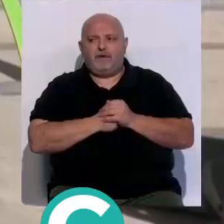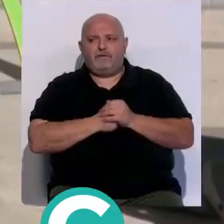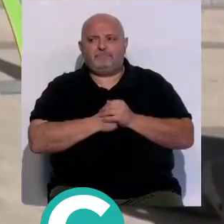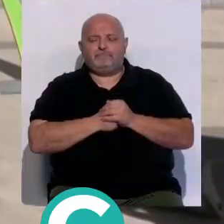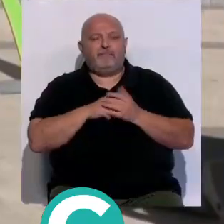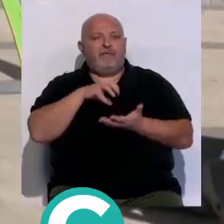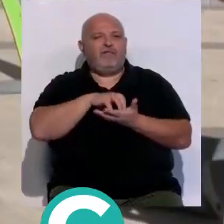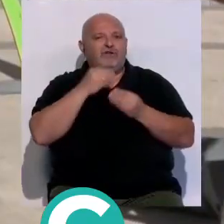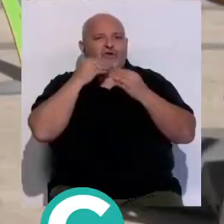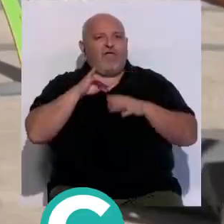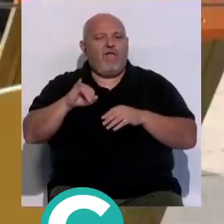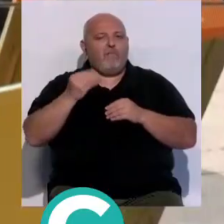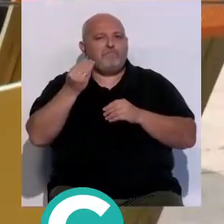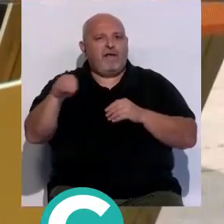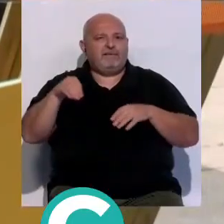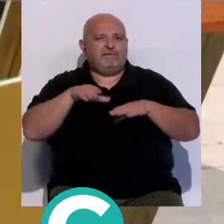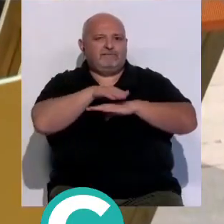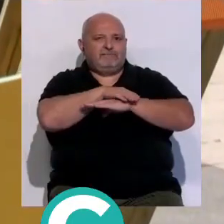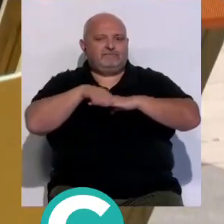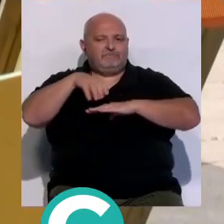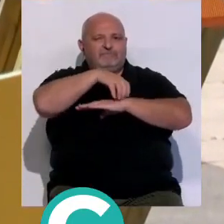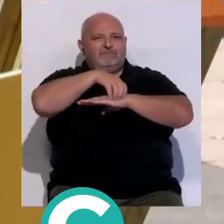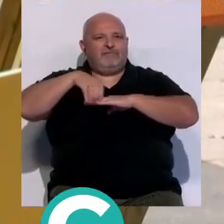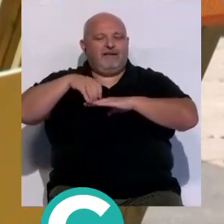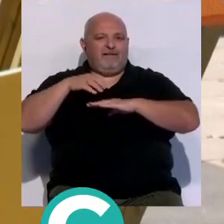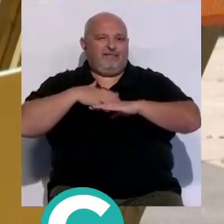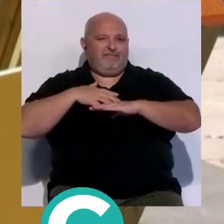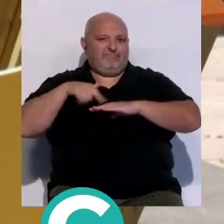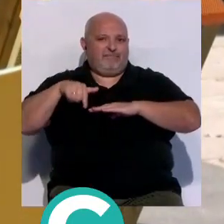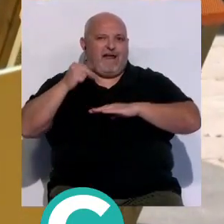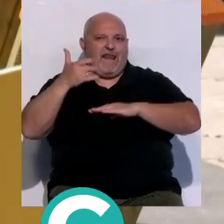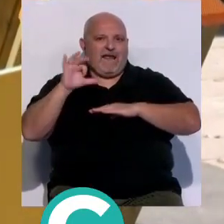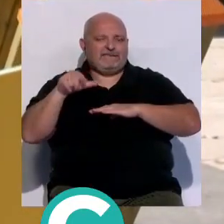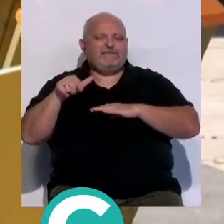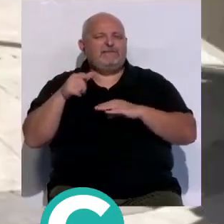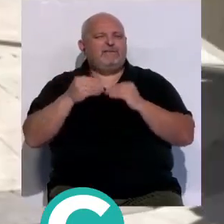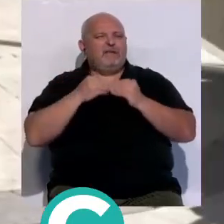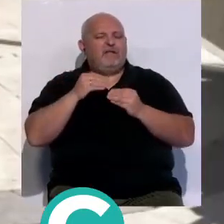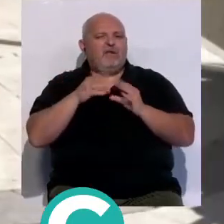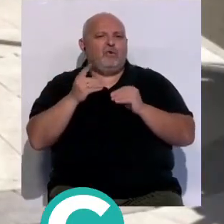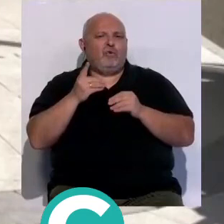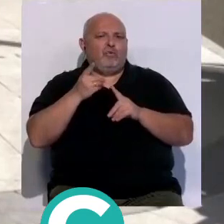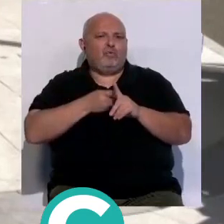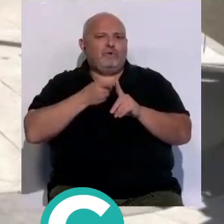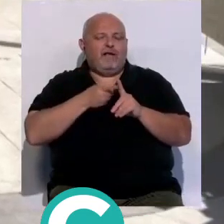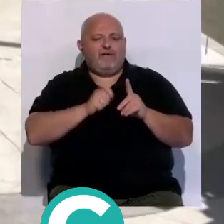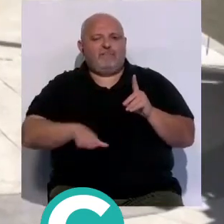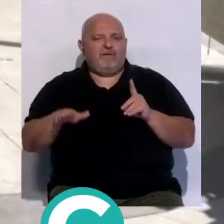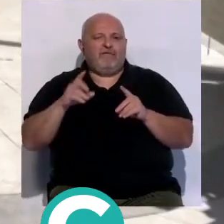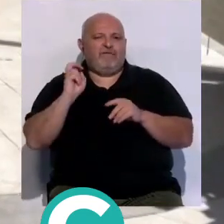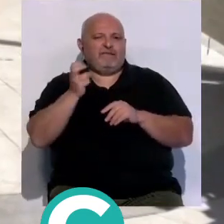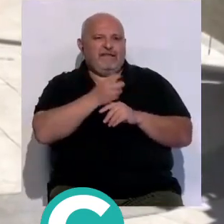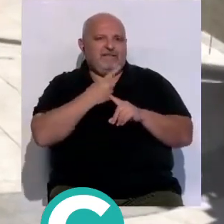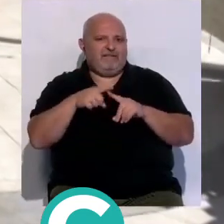el centro histórico cuenta con un nuevo parque infantil en la zona de canalejas se trata de una zona de juegos que adapta sus elementos para pequeños con